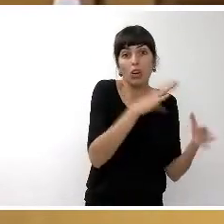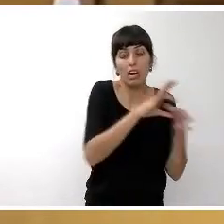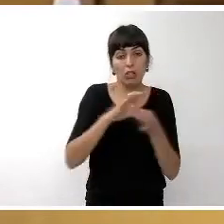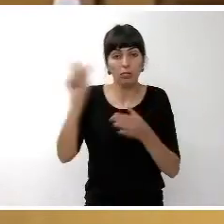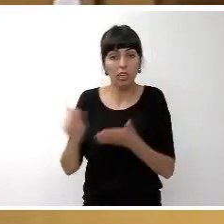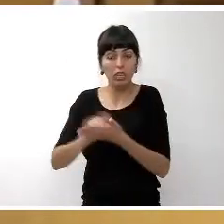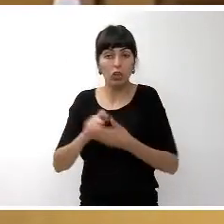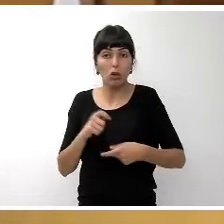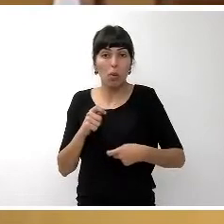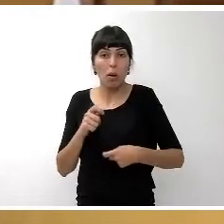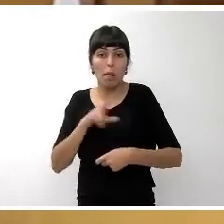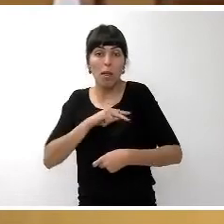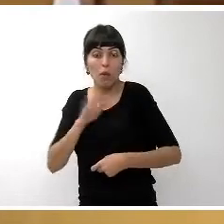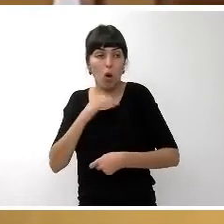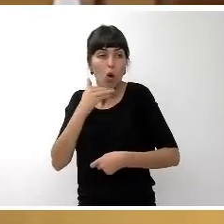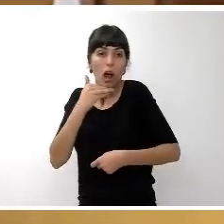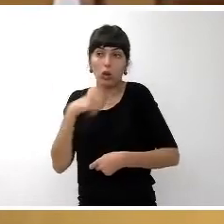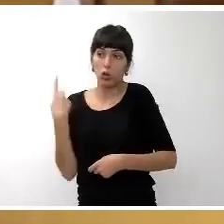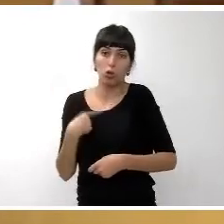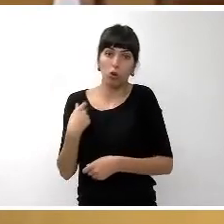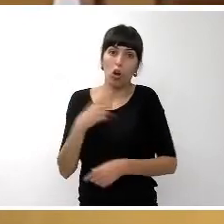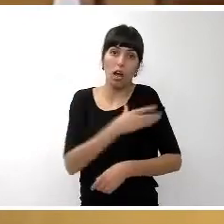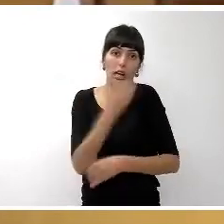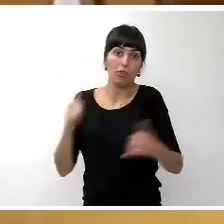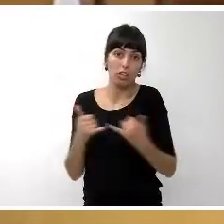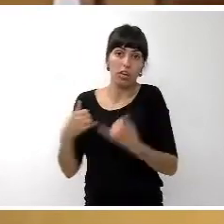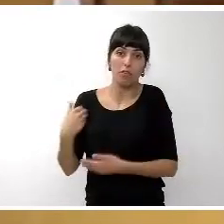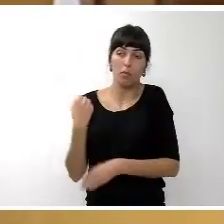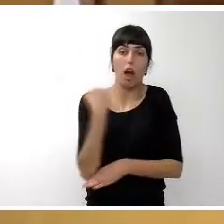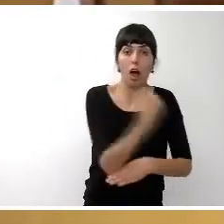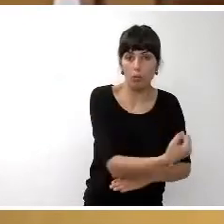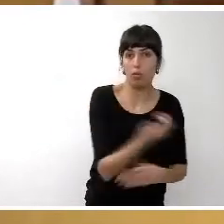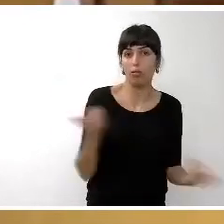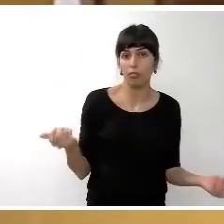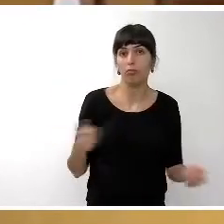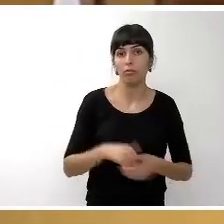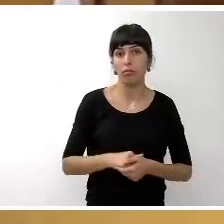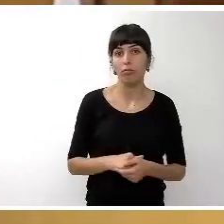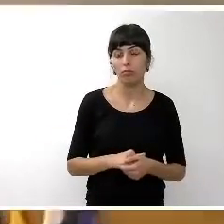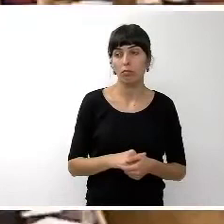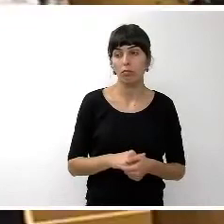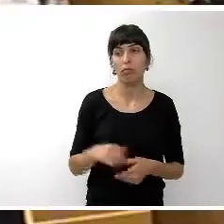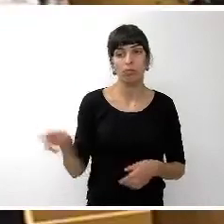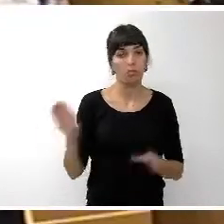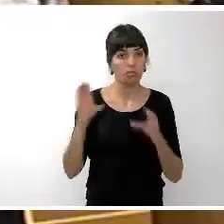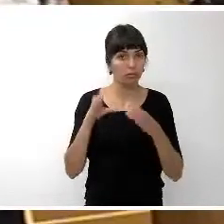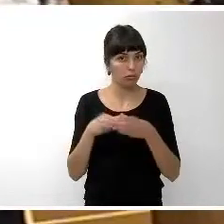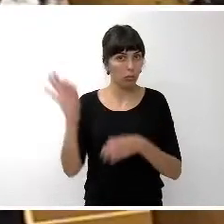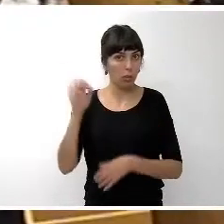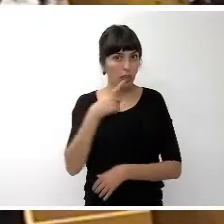promover en alguna otra institución que lo pueda hacer y mostrar nuestra adhesión. Sí, bueno,